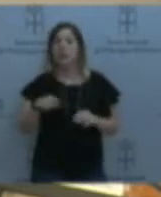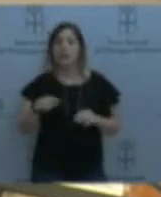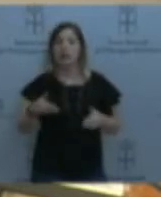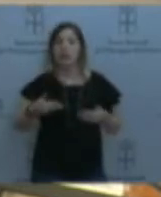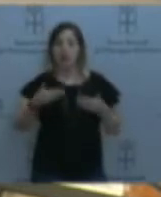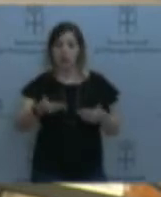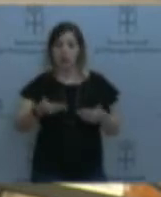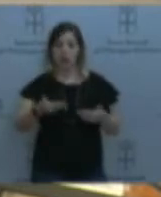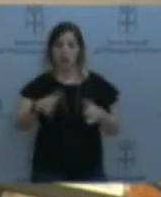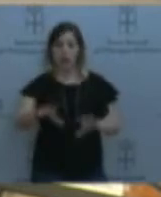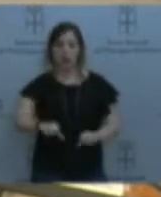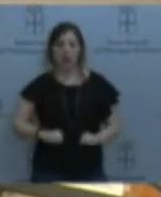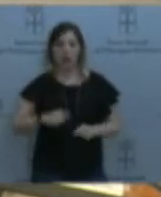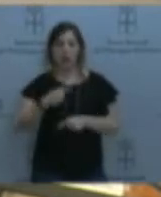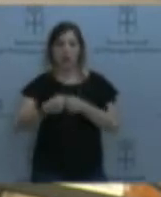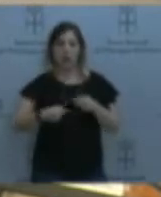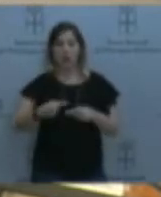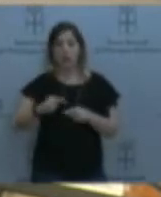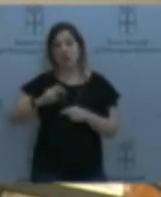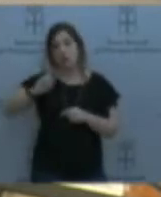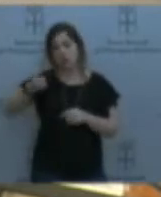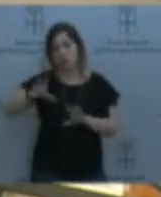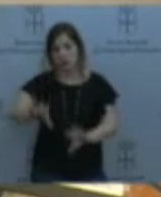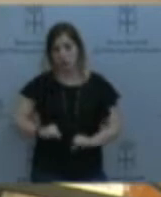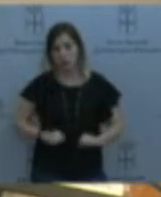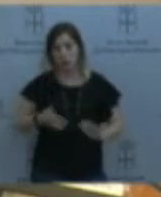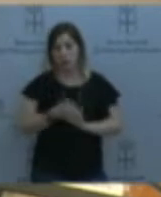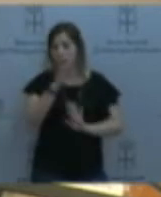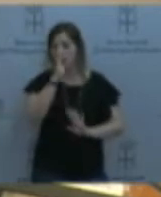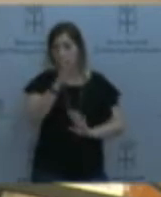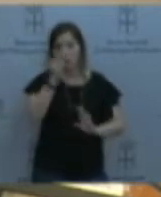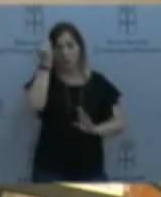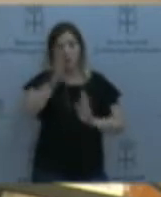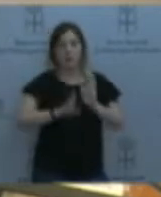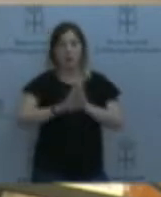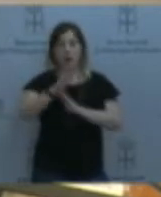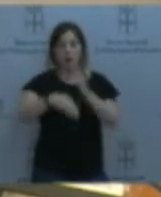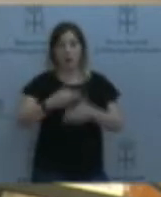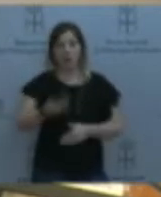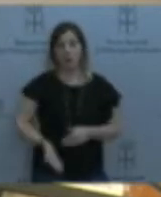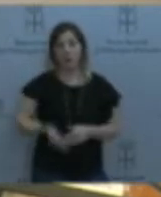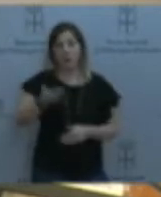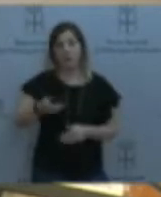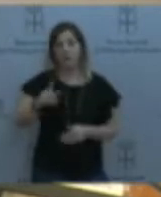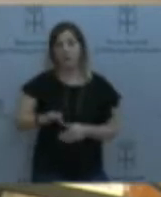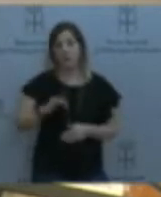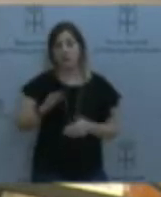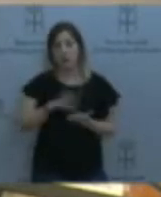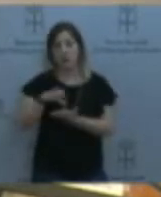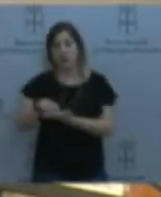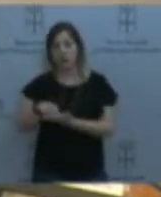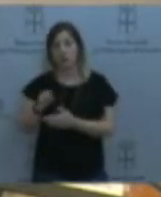sean de forma directa. Creo que es un avance importante. En el mantenimiento de los centros, le voy a ser muy sincera,